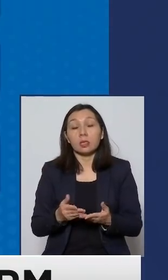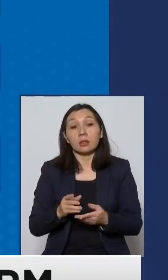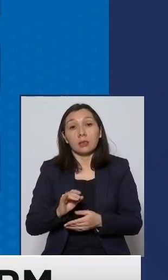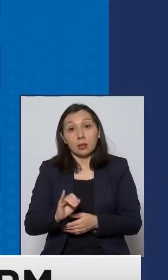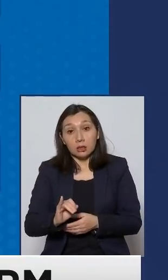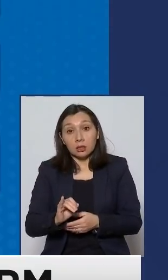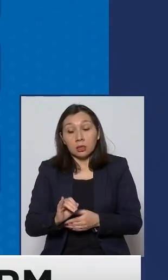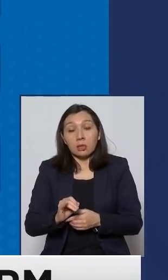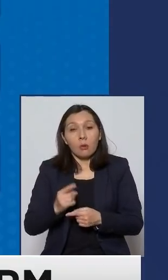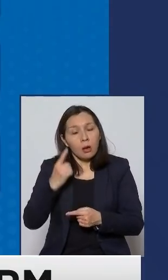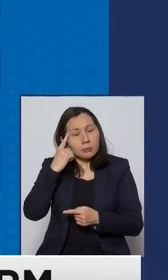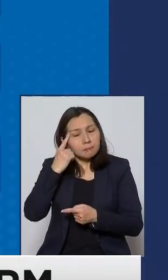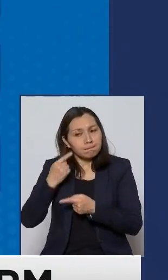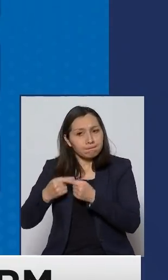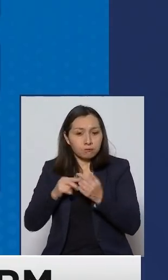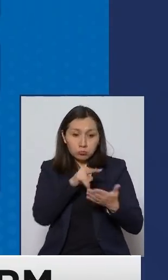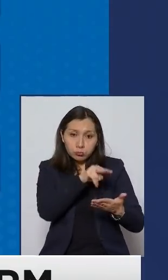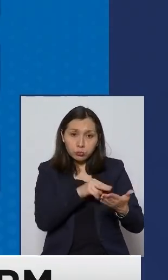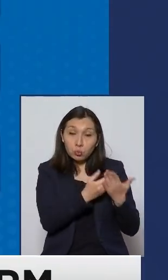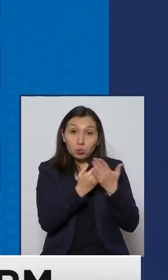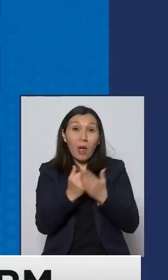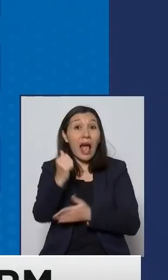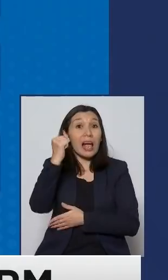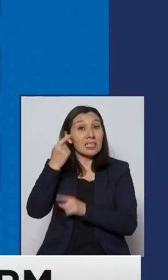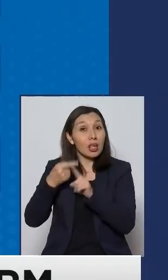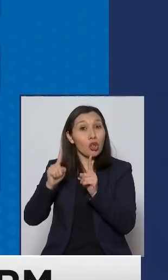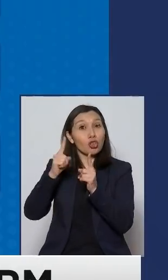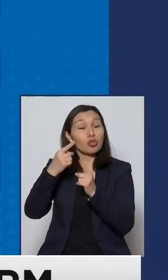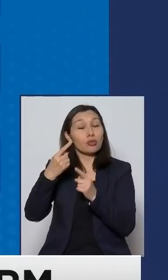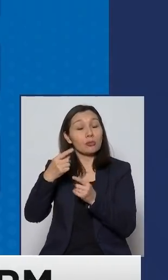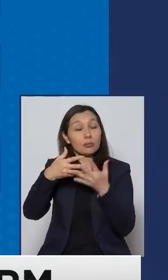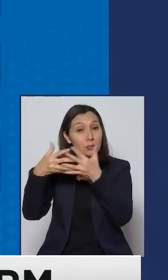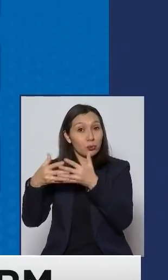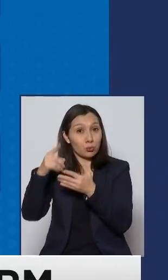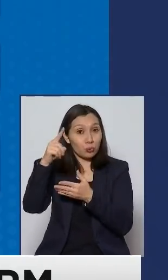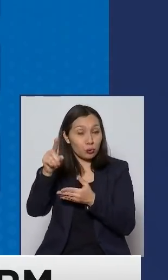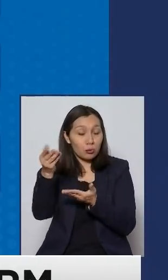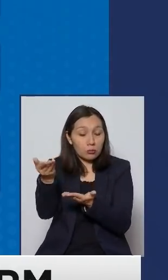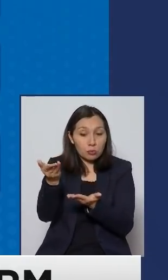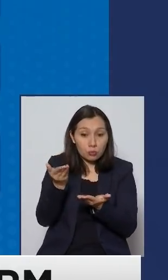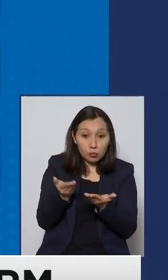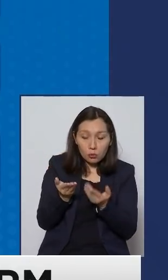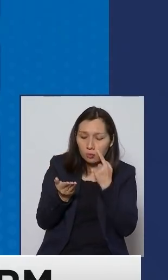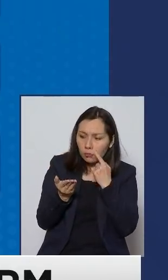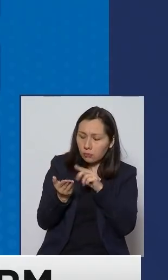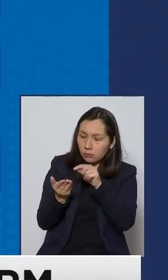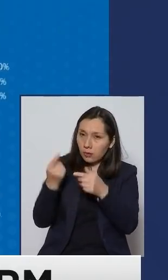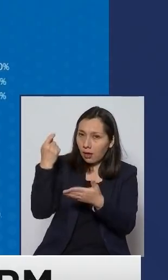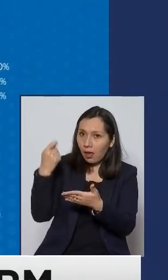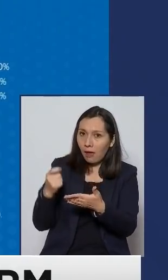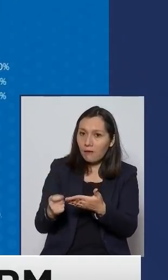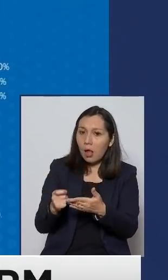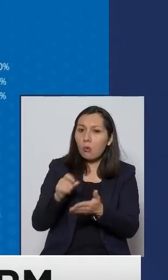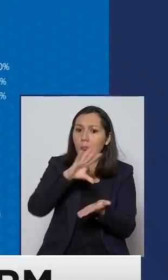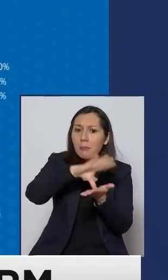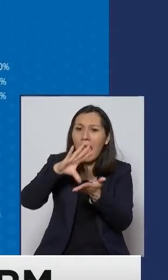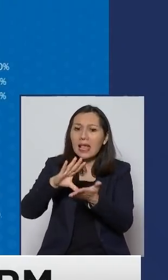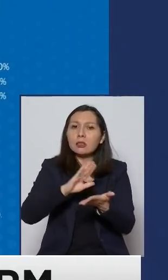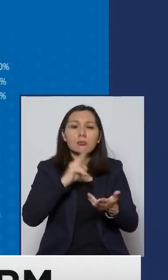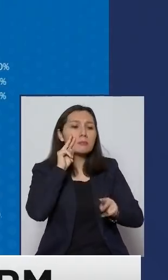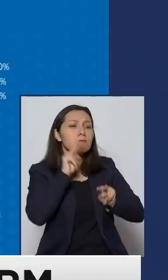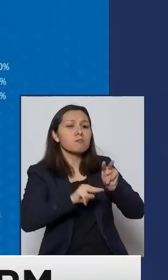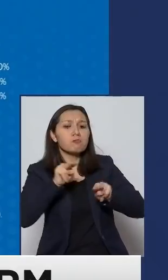retrotraemos al estudio que comentábamos ayer un estudio que evaluó a varios países